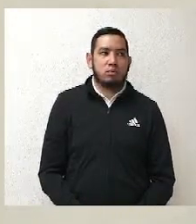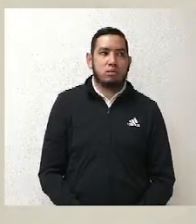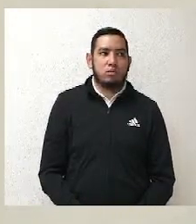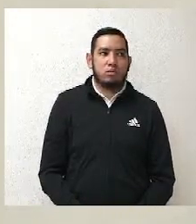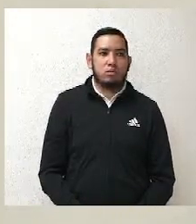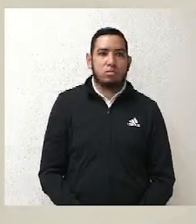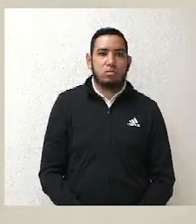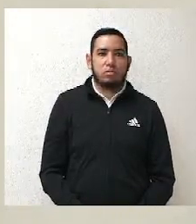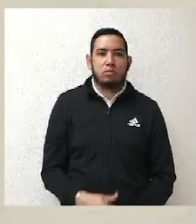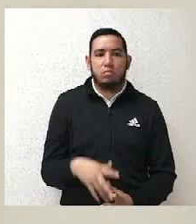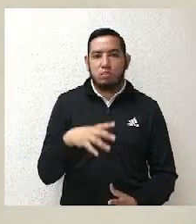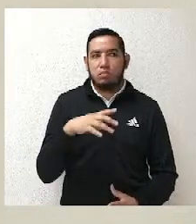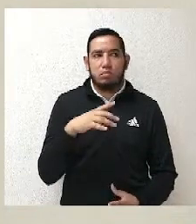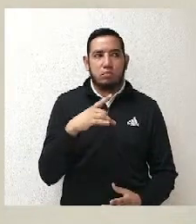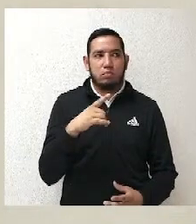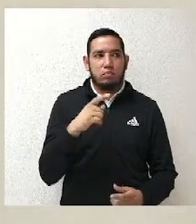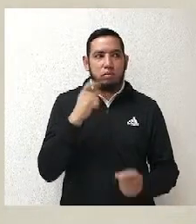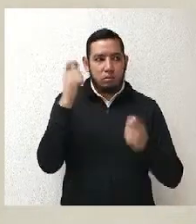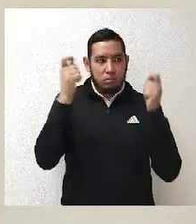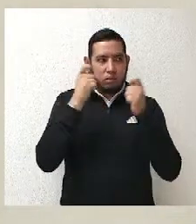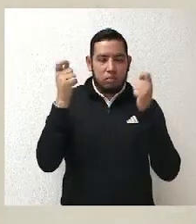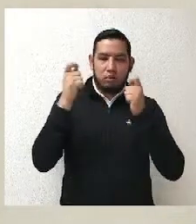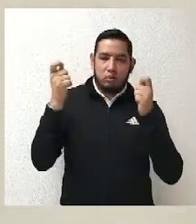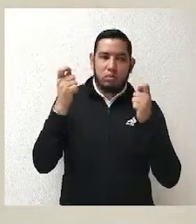eso en cuanto a ese tema. Y luego,